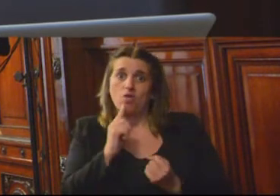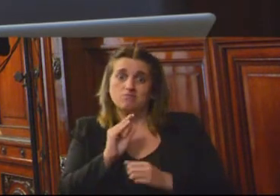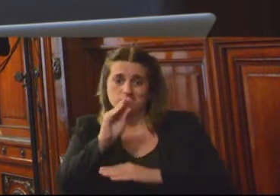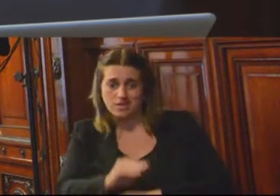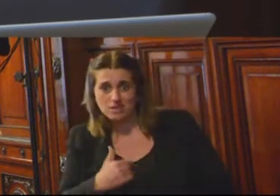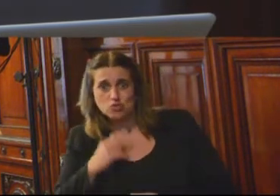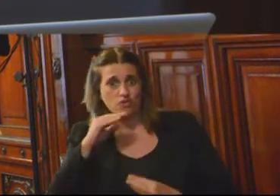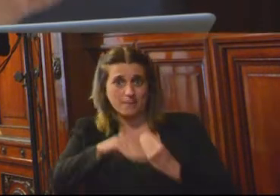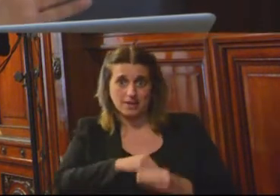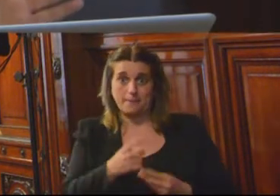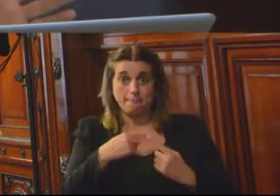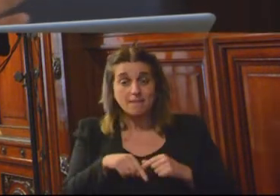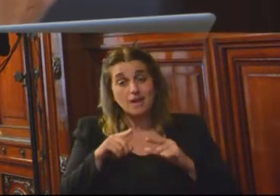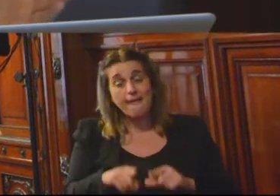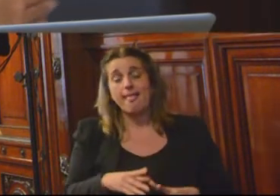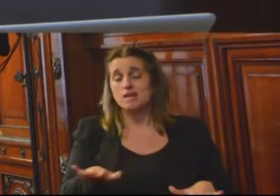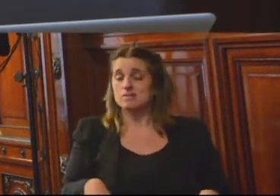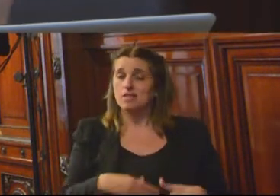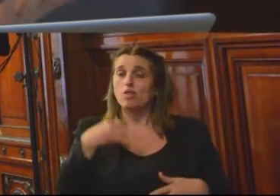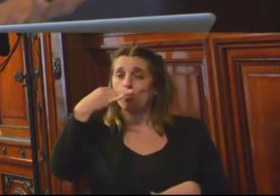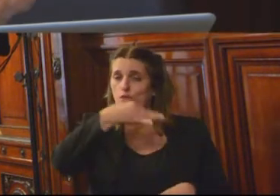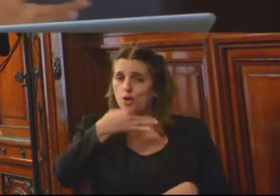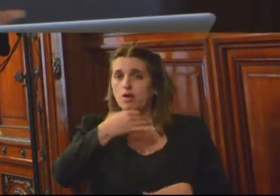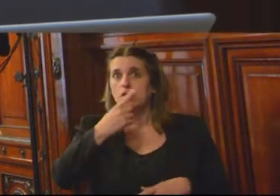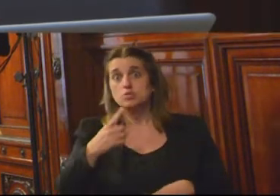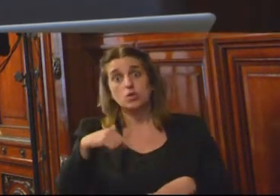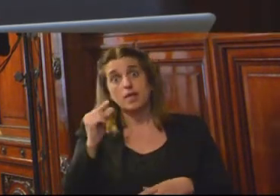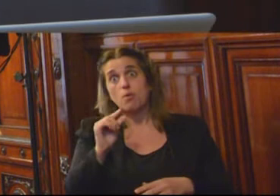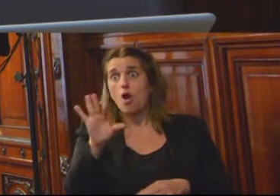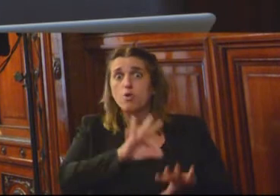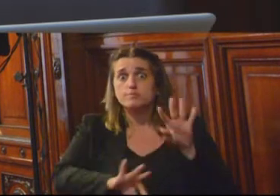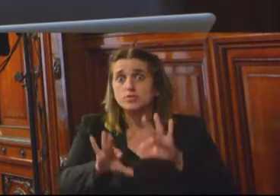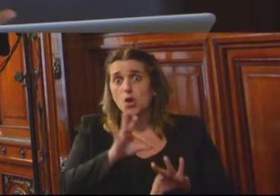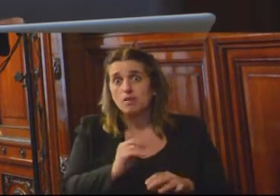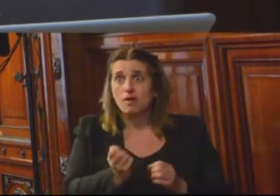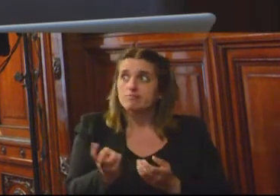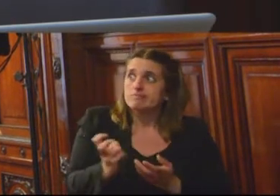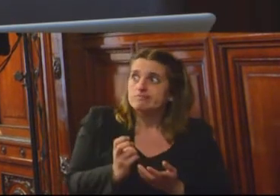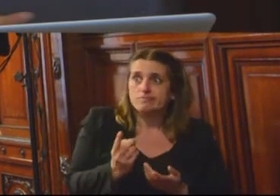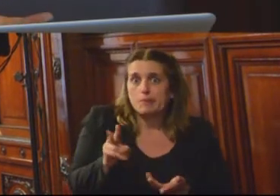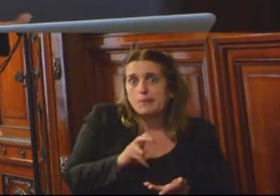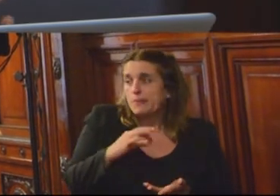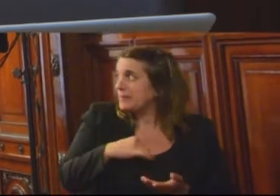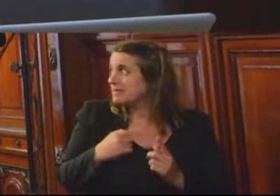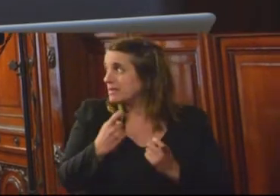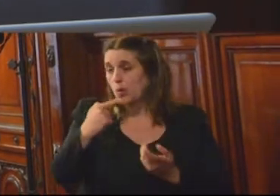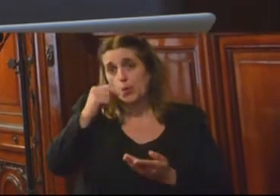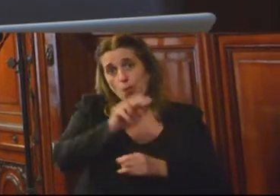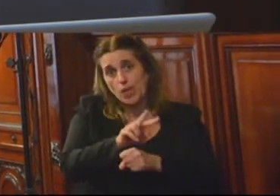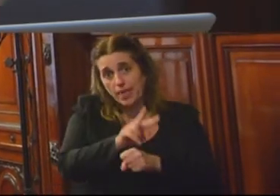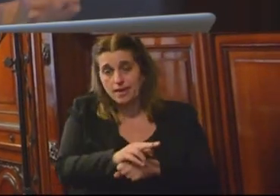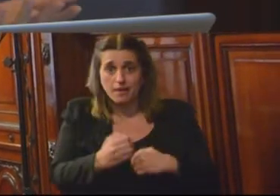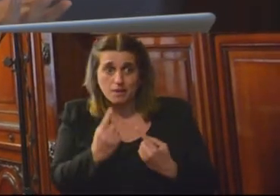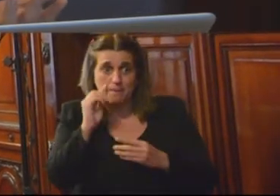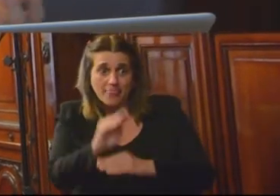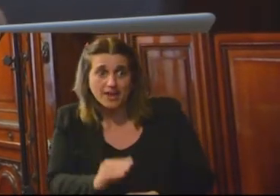Entonces esto nos muestra que el mercado de drogas se ha convertido en una de las pocas opciones viables para quienes deben al tiempo cuidar y proveer y por eso tiene